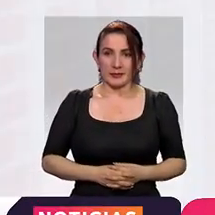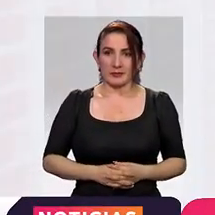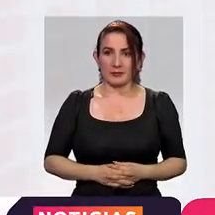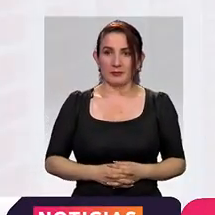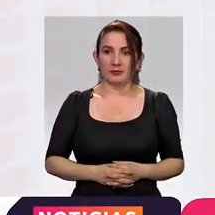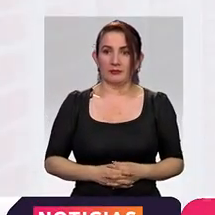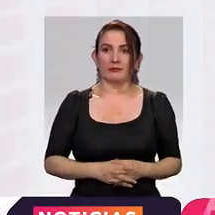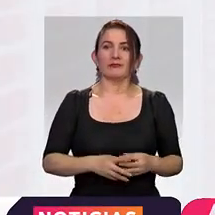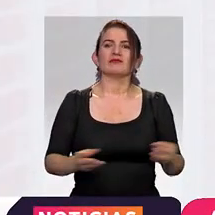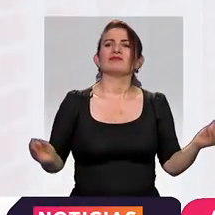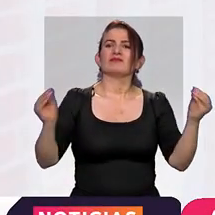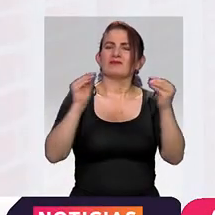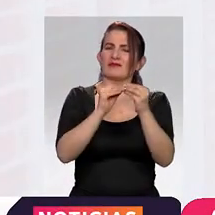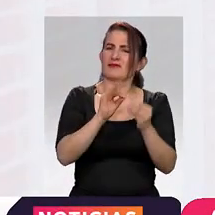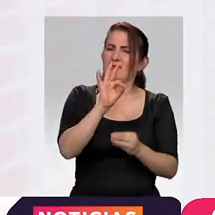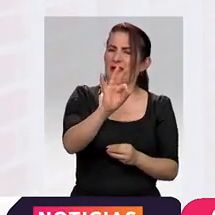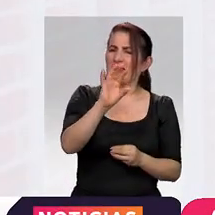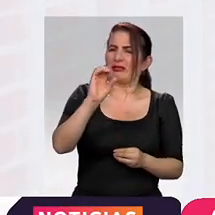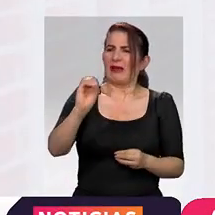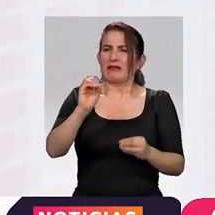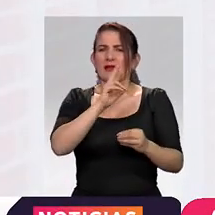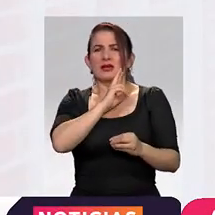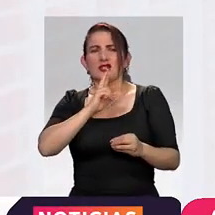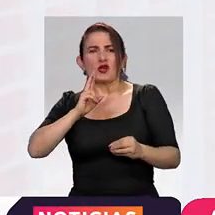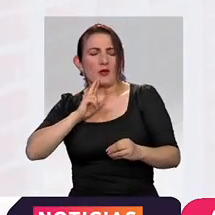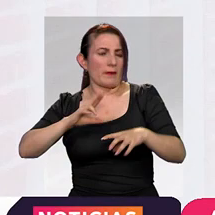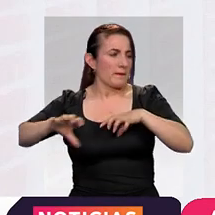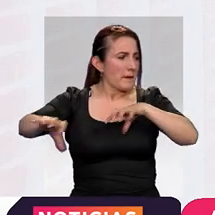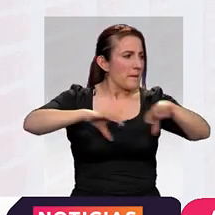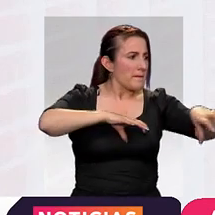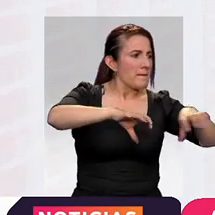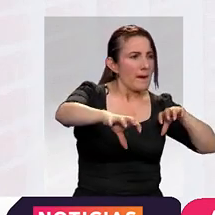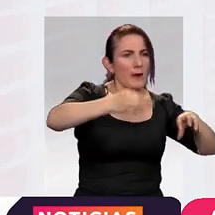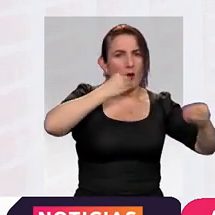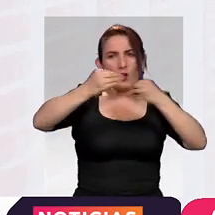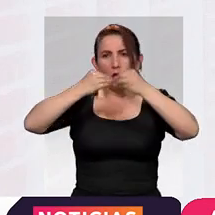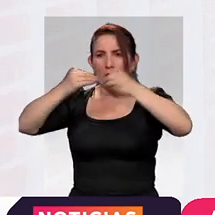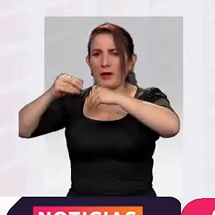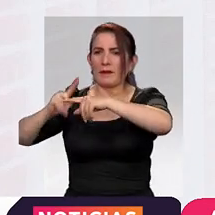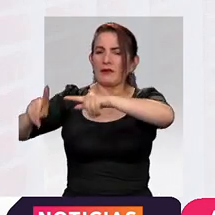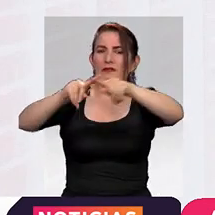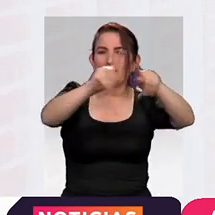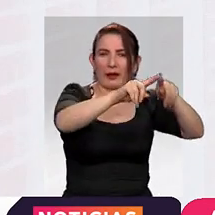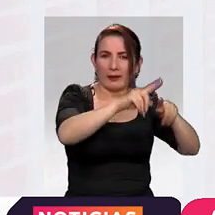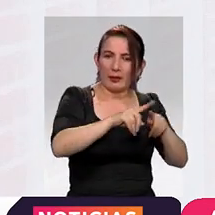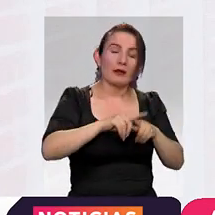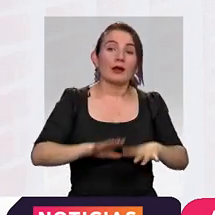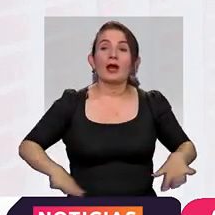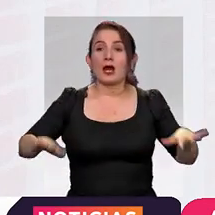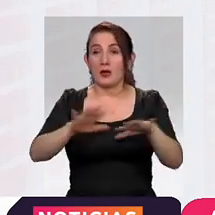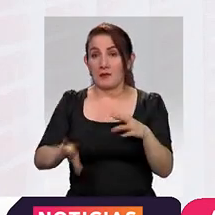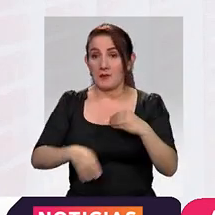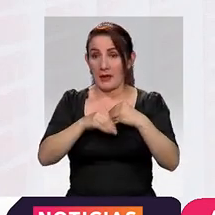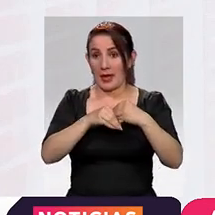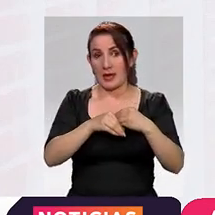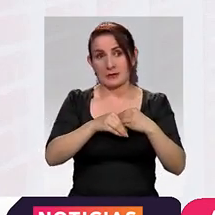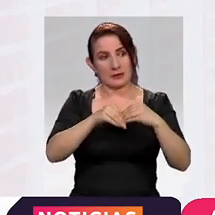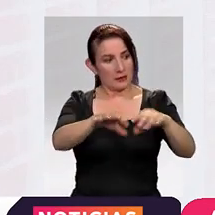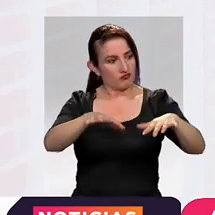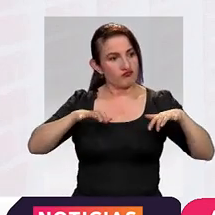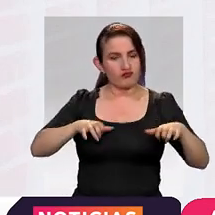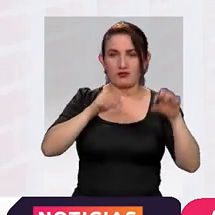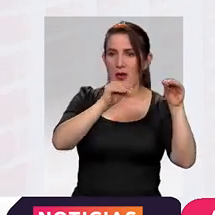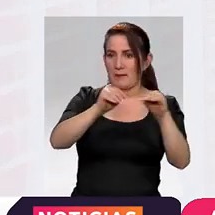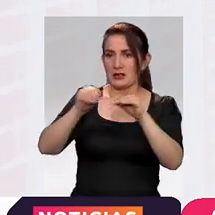Vamos a tener más de 30 restaurantes, ofertas gastronómicas de distinto tipo. Vamos además a tener eventos,